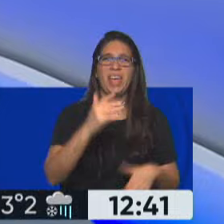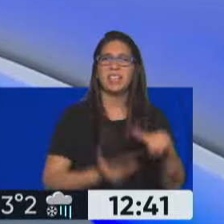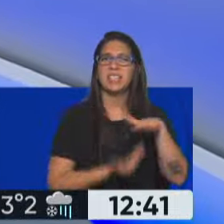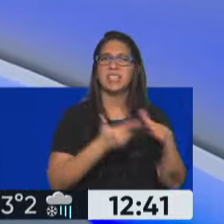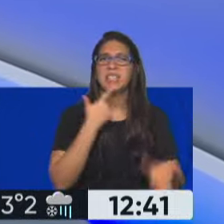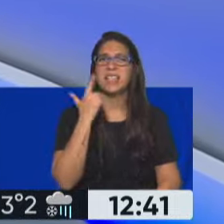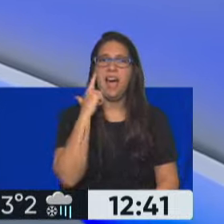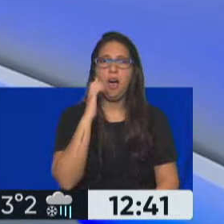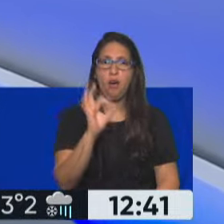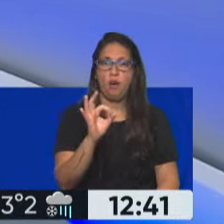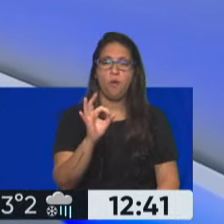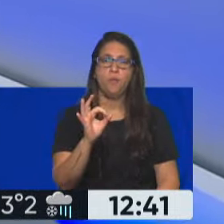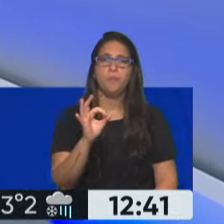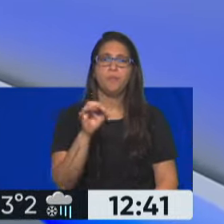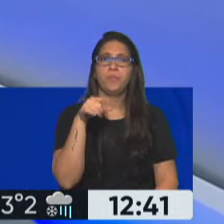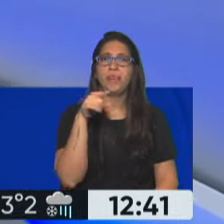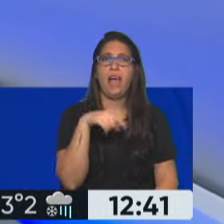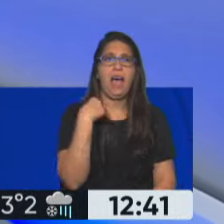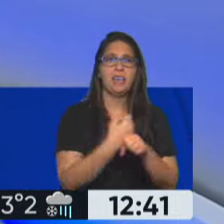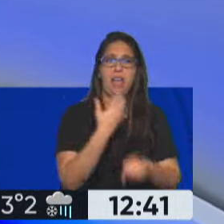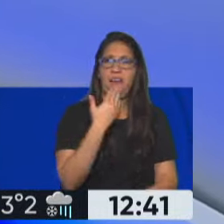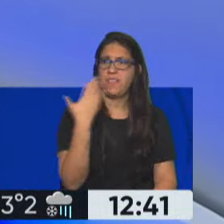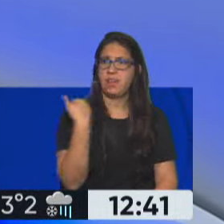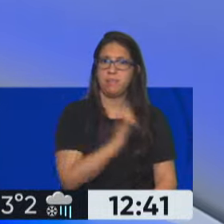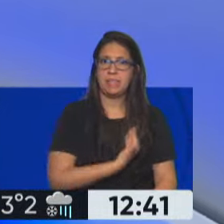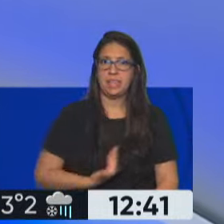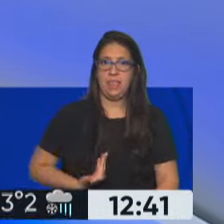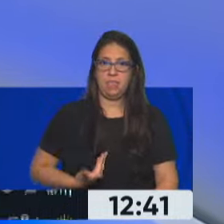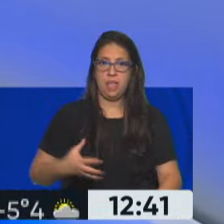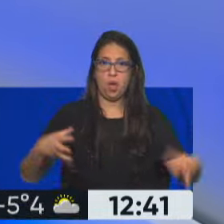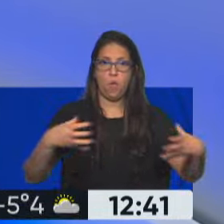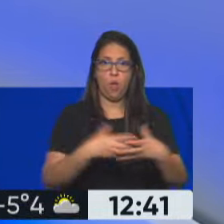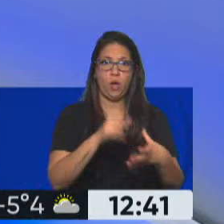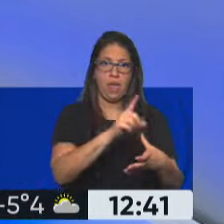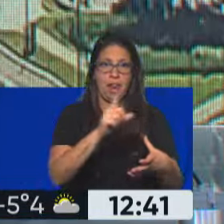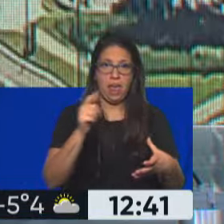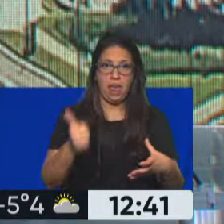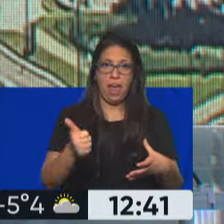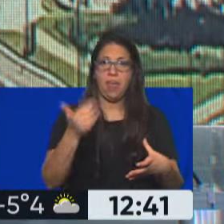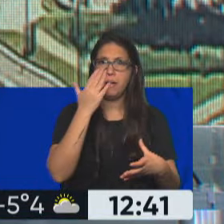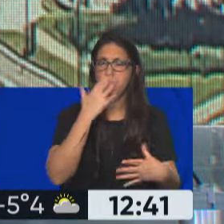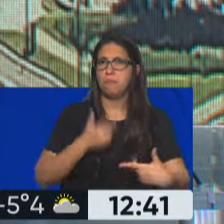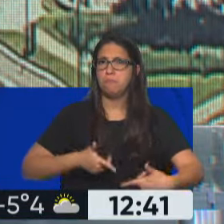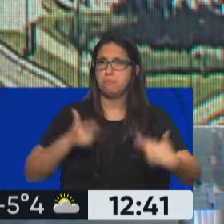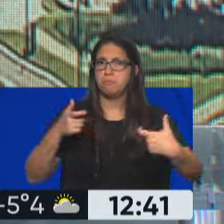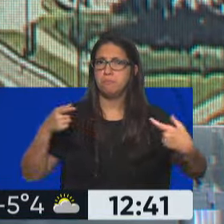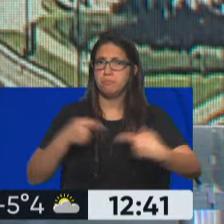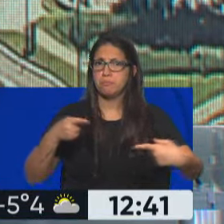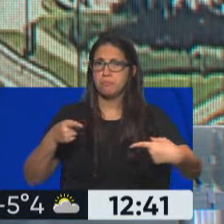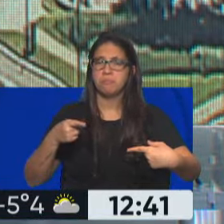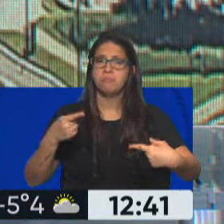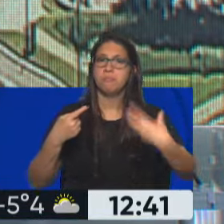propio, recordemos, Oscar Sago hasta abril fue el presidente del bloque de la Libertad Avanza. Después de las discrepancias, de las diferencias,